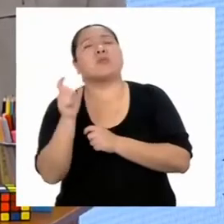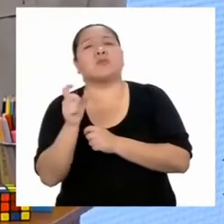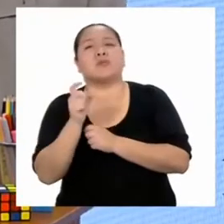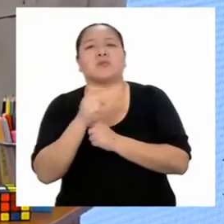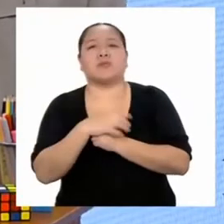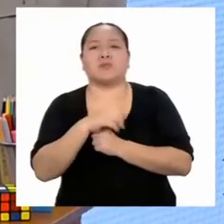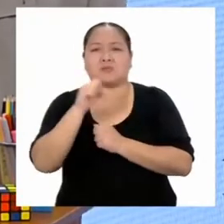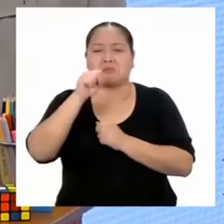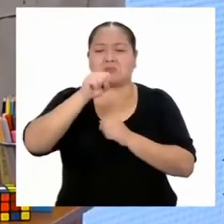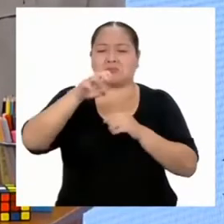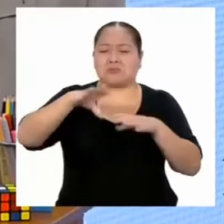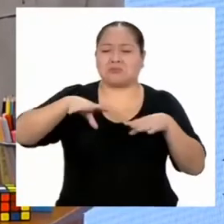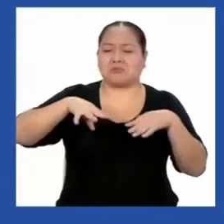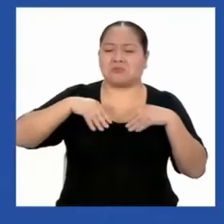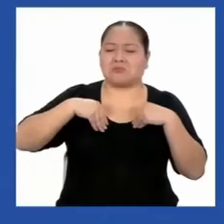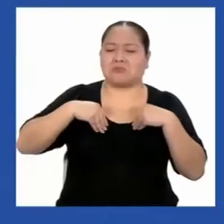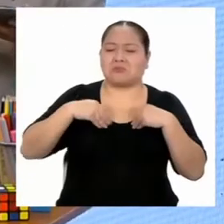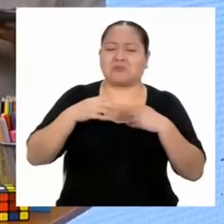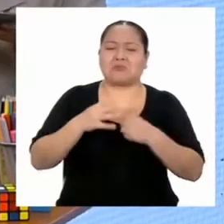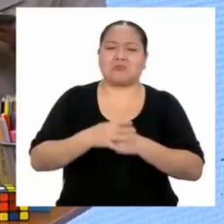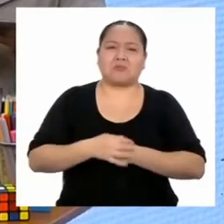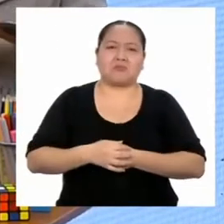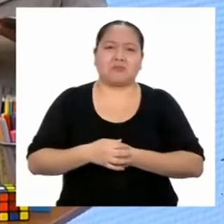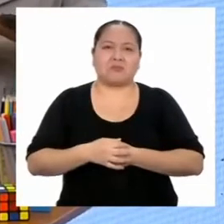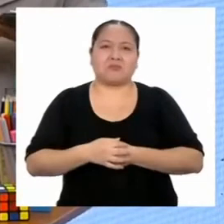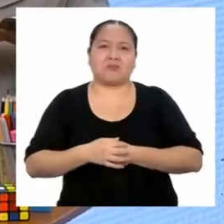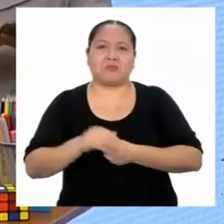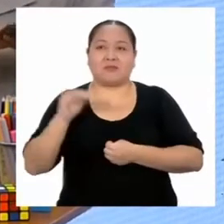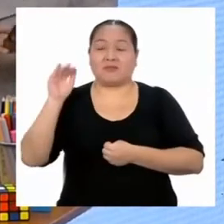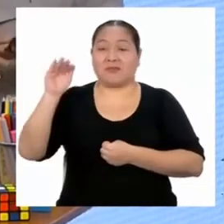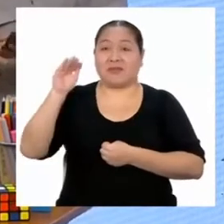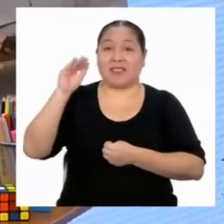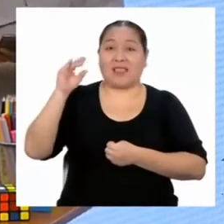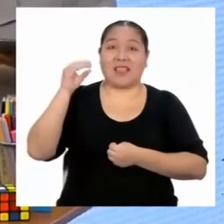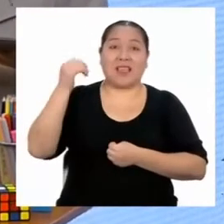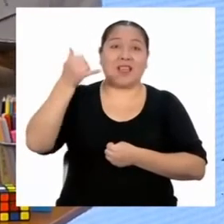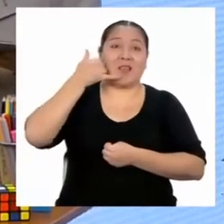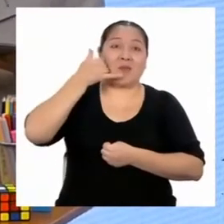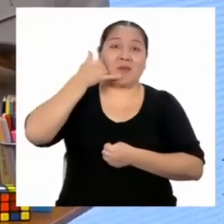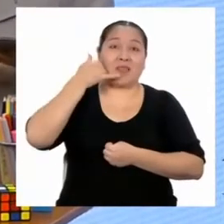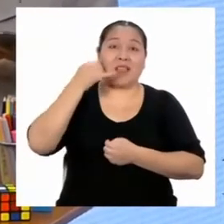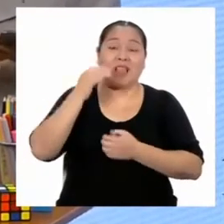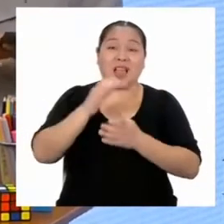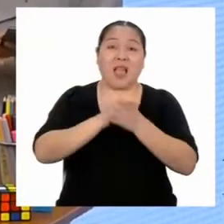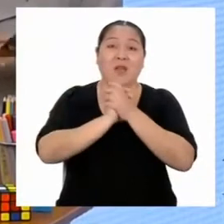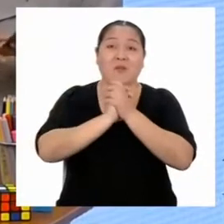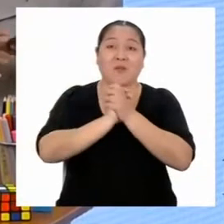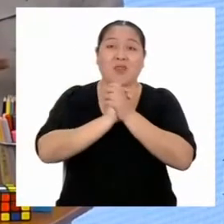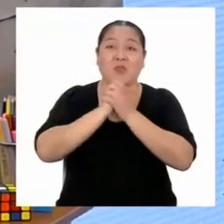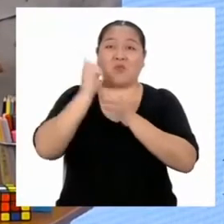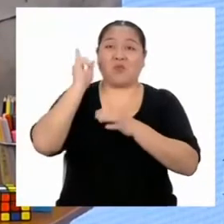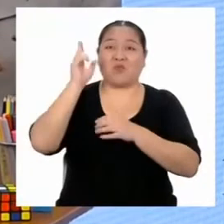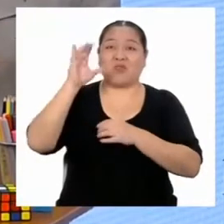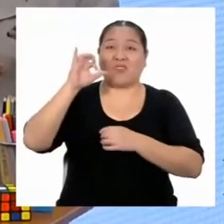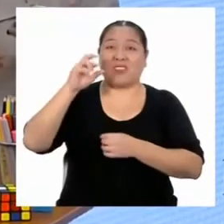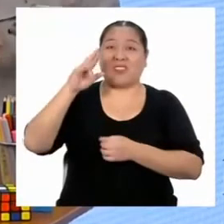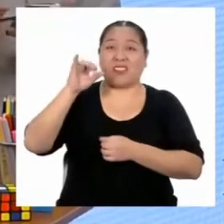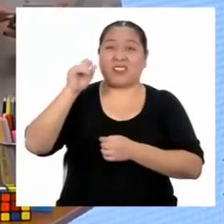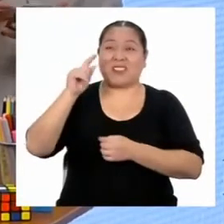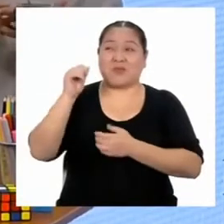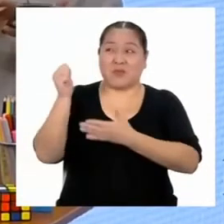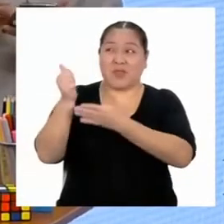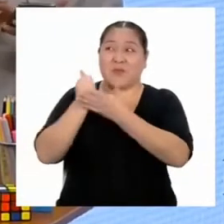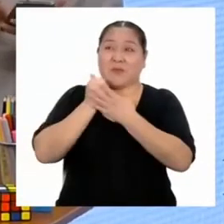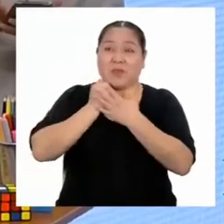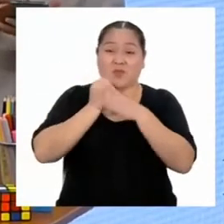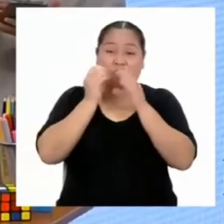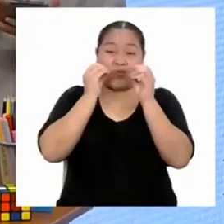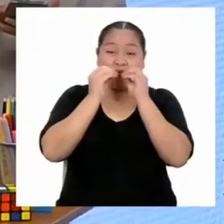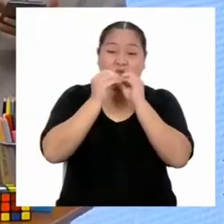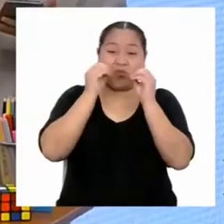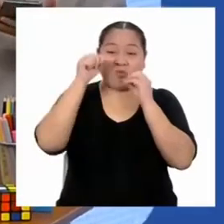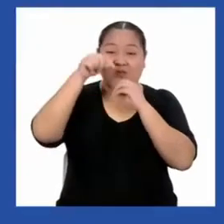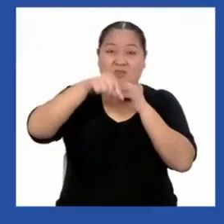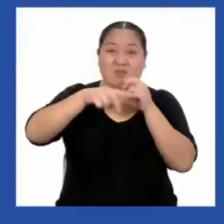Petición aceptada. Voy a llamar rapidito a mi amigo el profesor Christian para que me ayude a resolver este misterio.